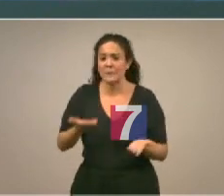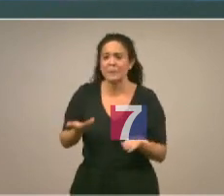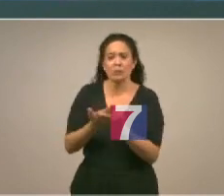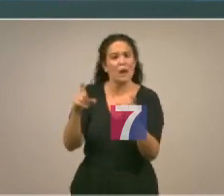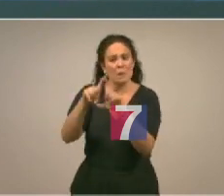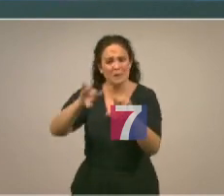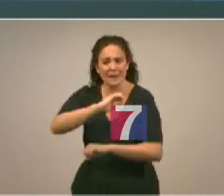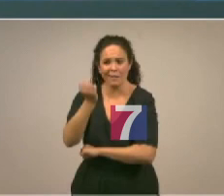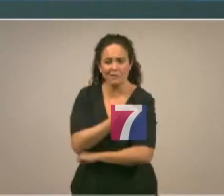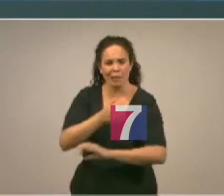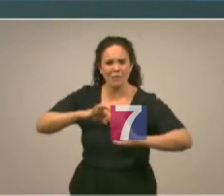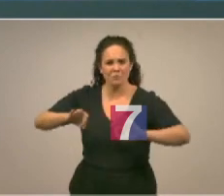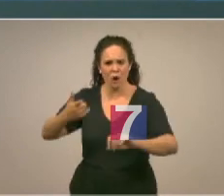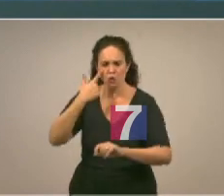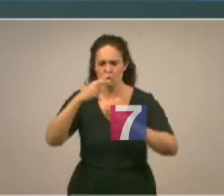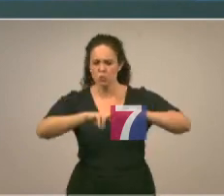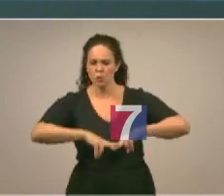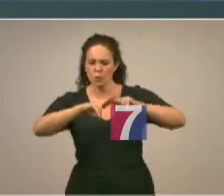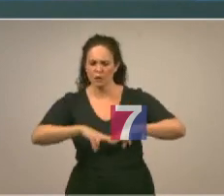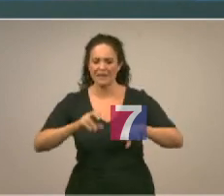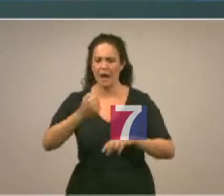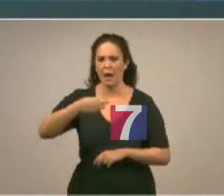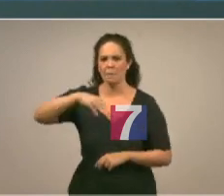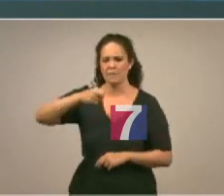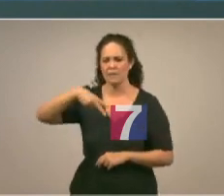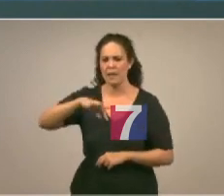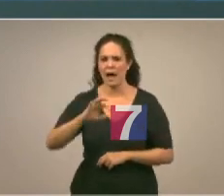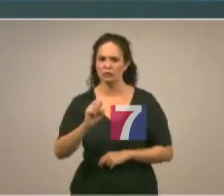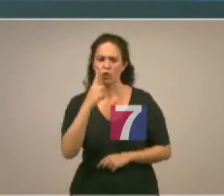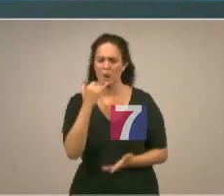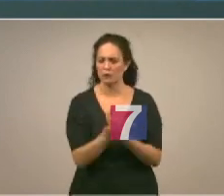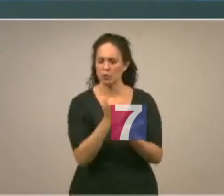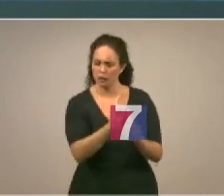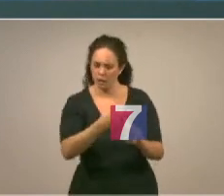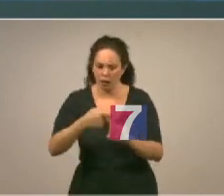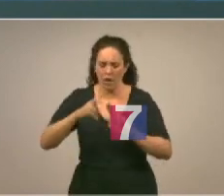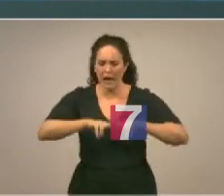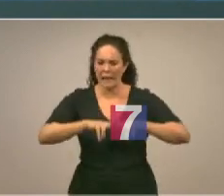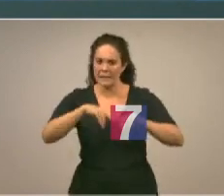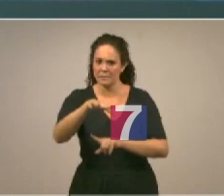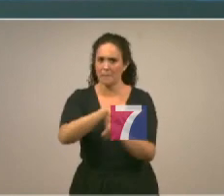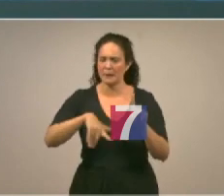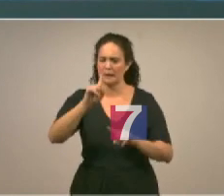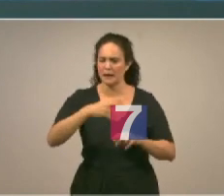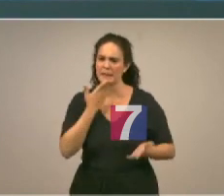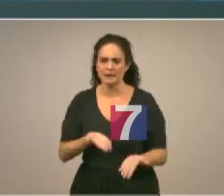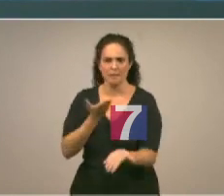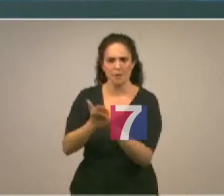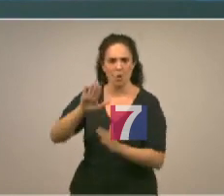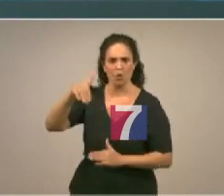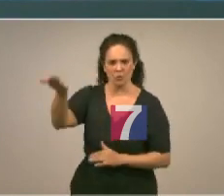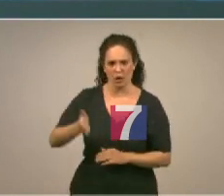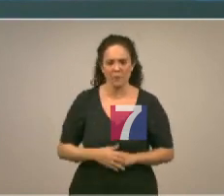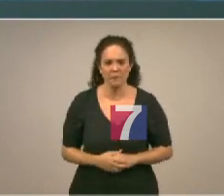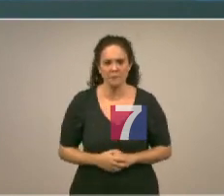especializada la supervisión en relación con el amianto y la toma de muestras y análisis ambientales en la zona del vertedero la